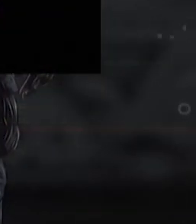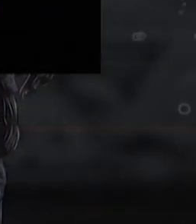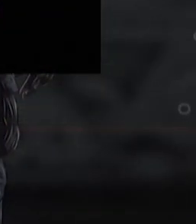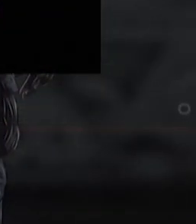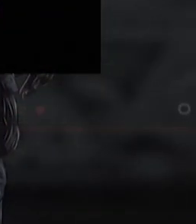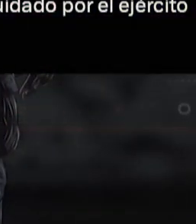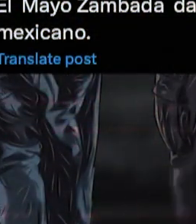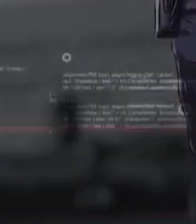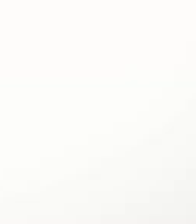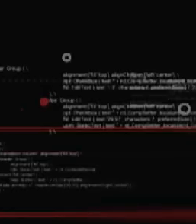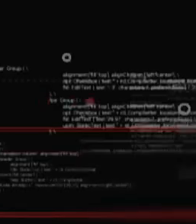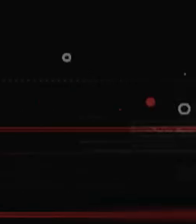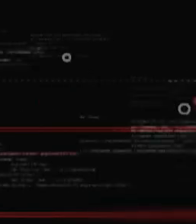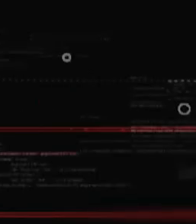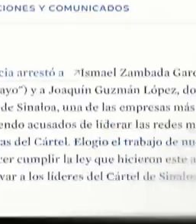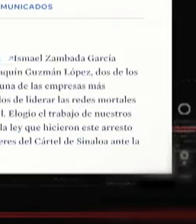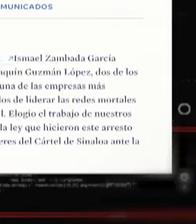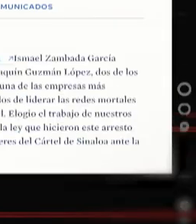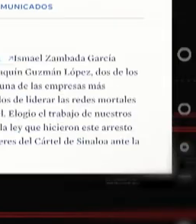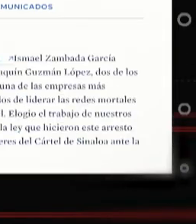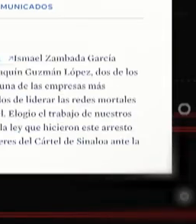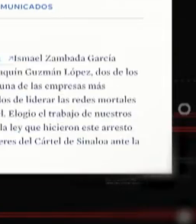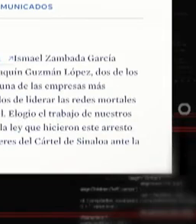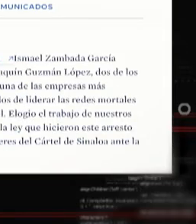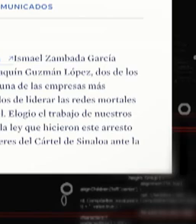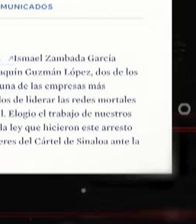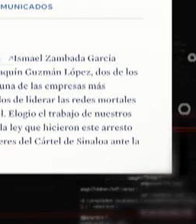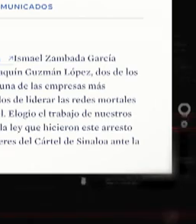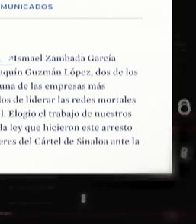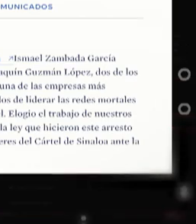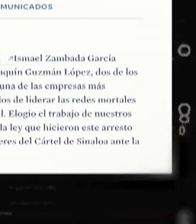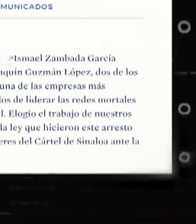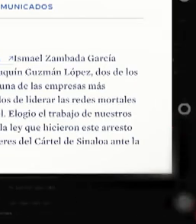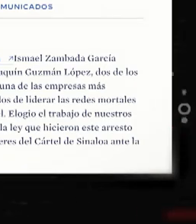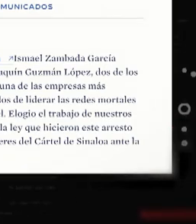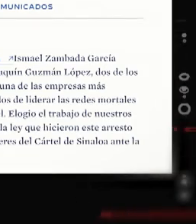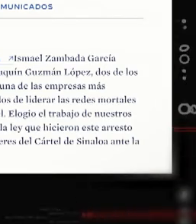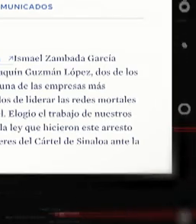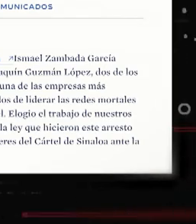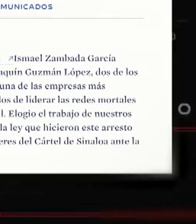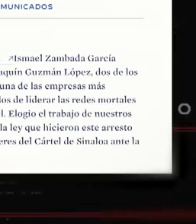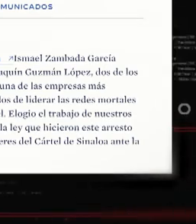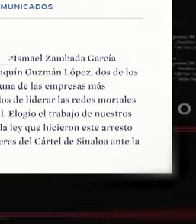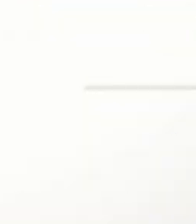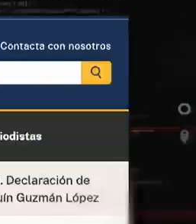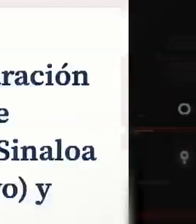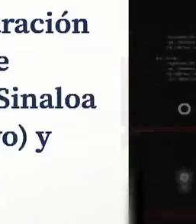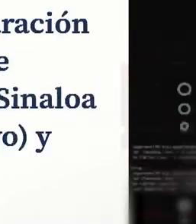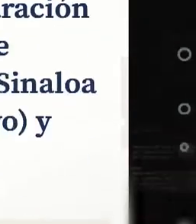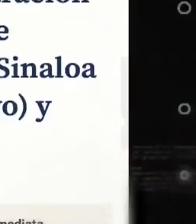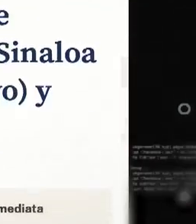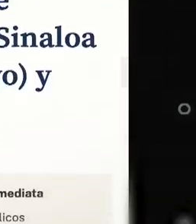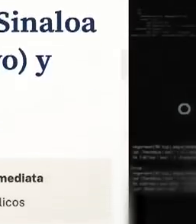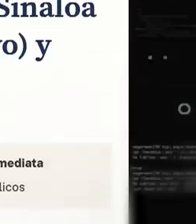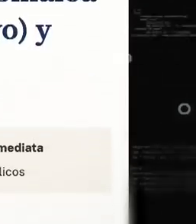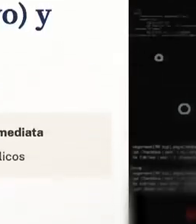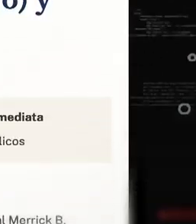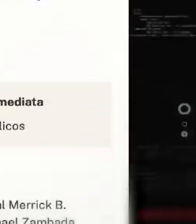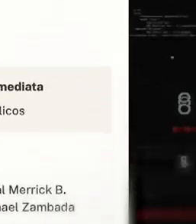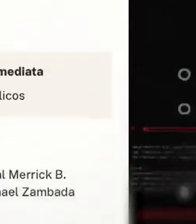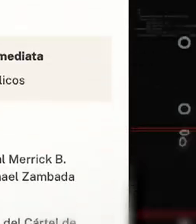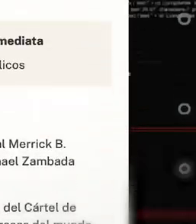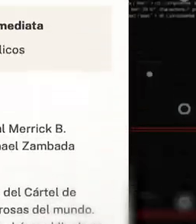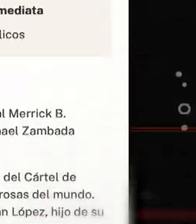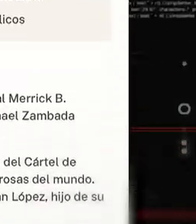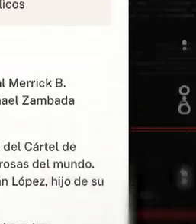Departamento de Justicia, la Casa Blanca y el Fiscal General de Estados Unidos, no hay reportes de la participación de miembros del ejército